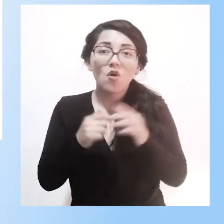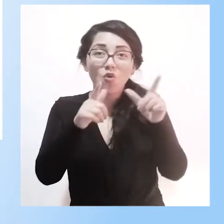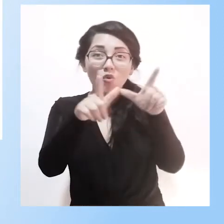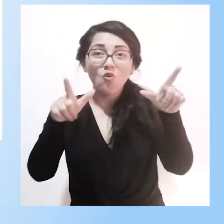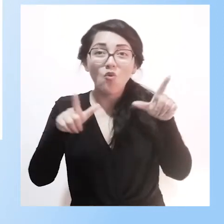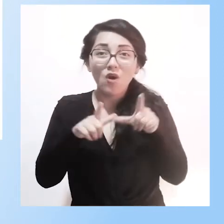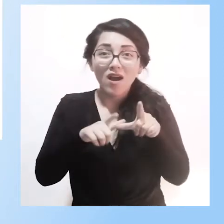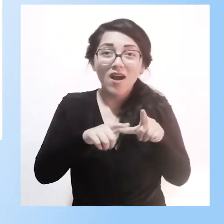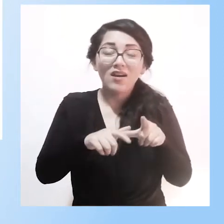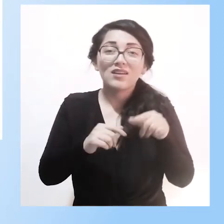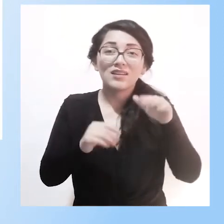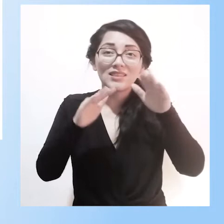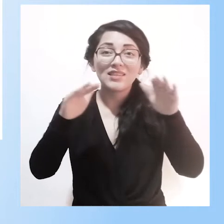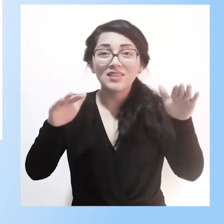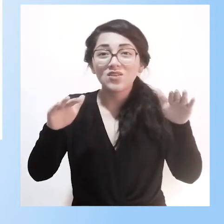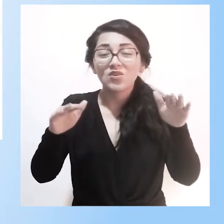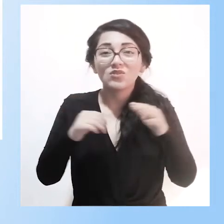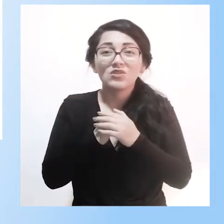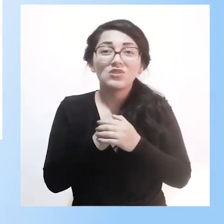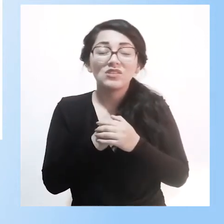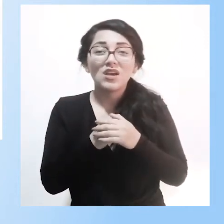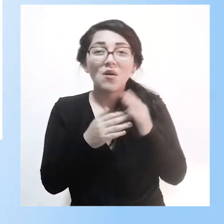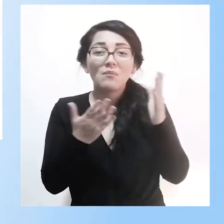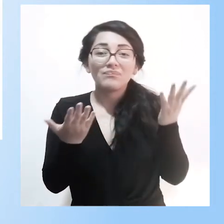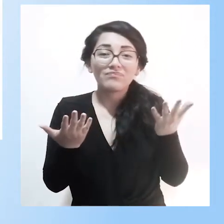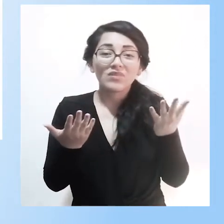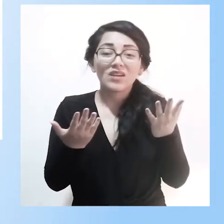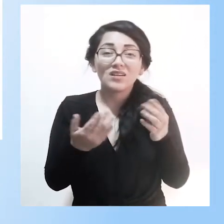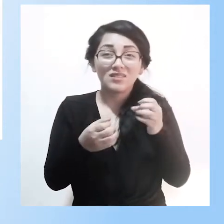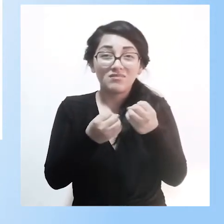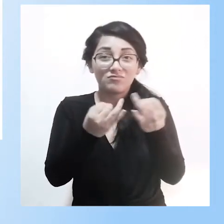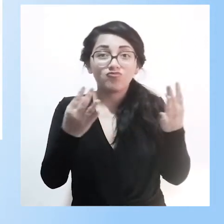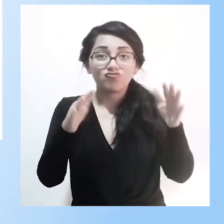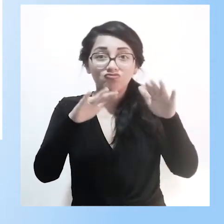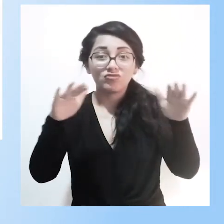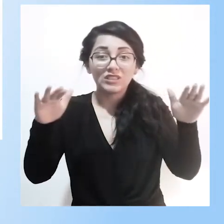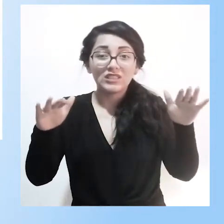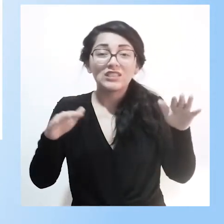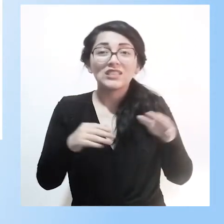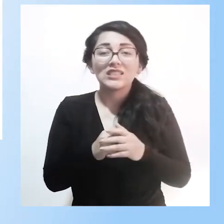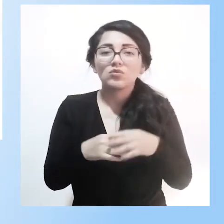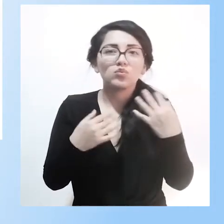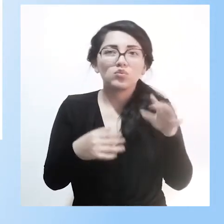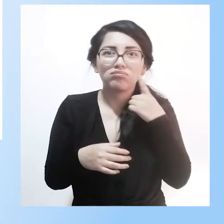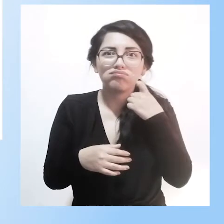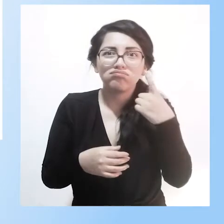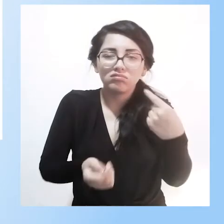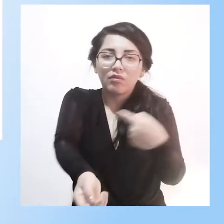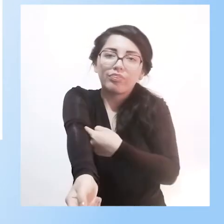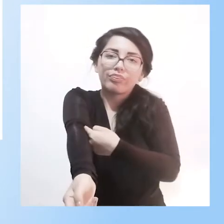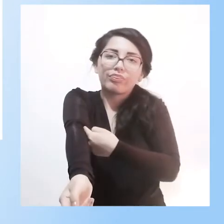donde van niños y jóvenes, muchos de ellos que están en diálisis todos los días,